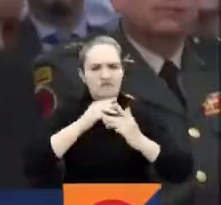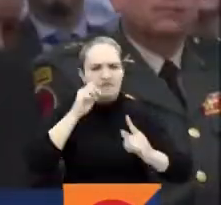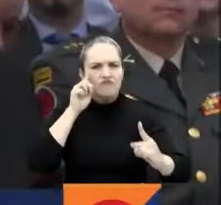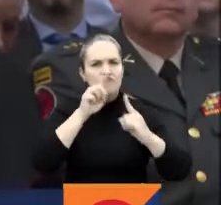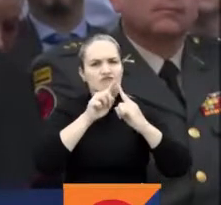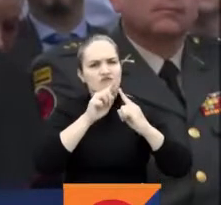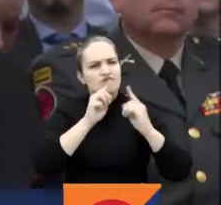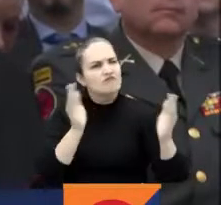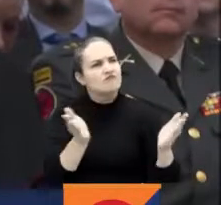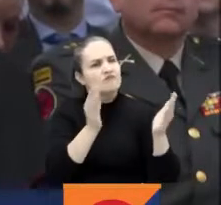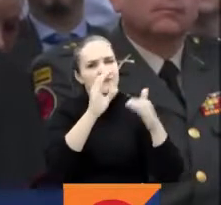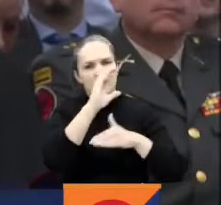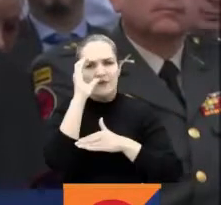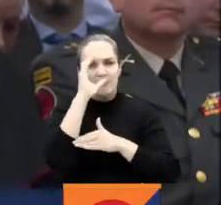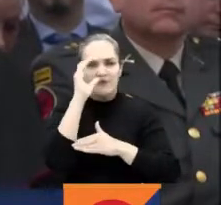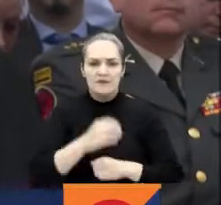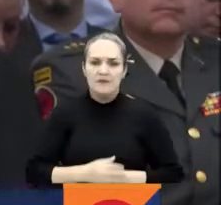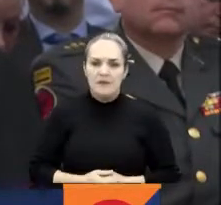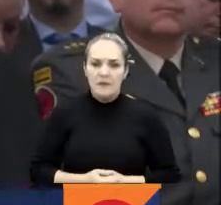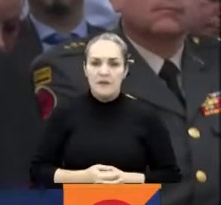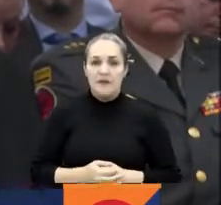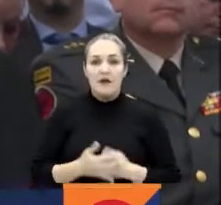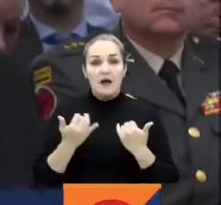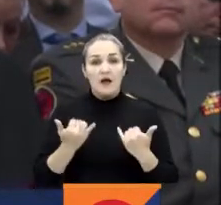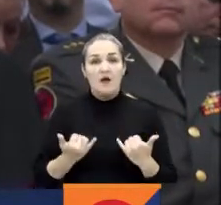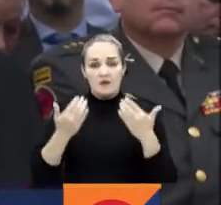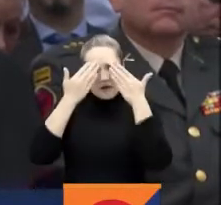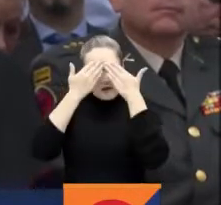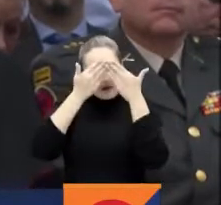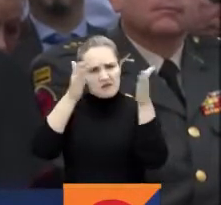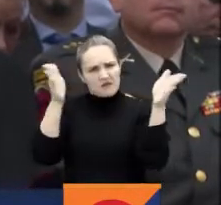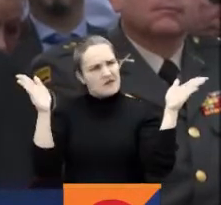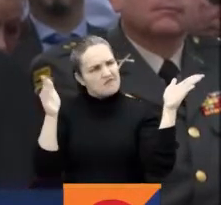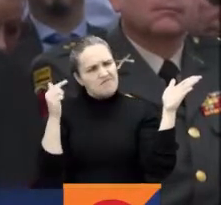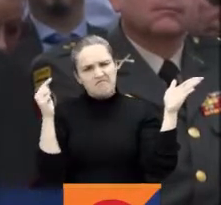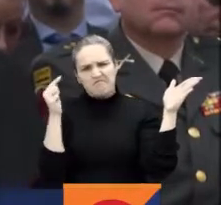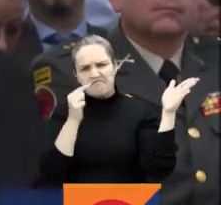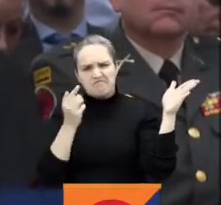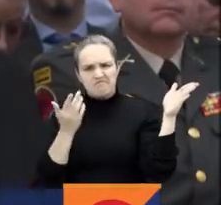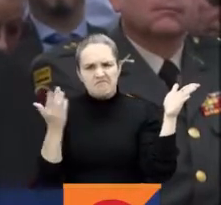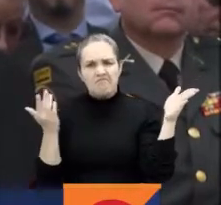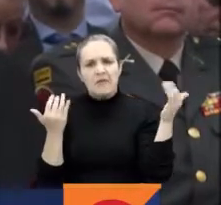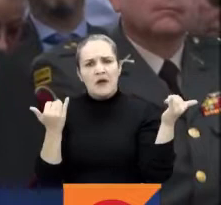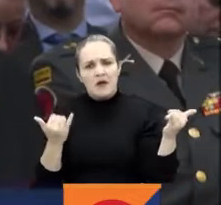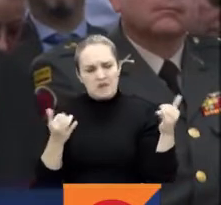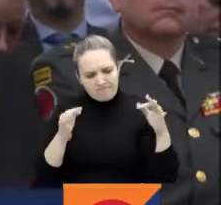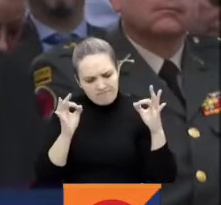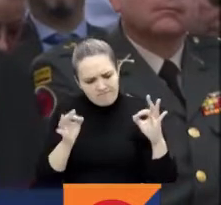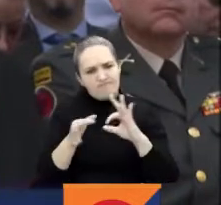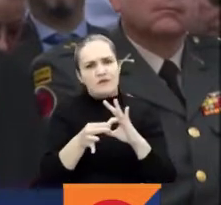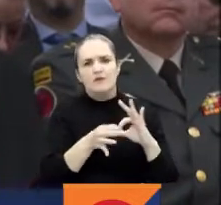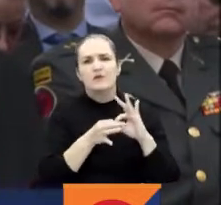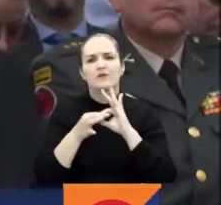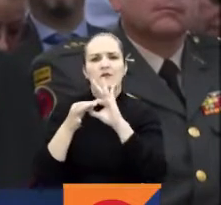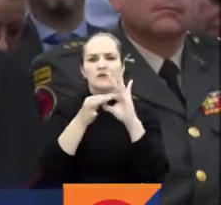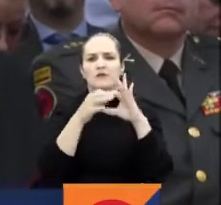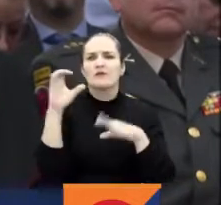La democracia lo que nos invita realmente es a unirnos, a unirnos como nación,